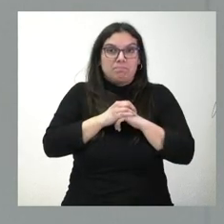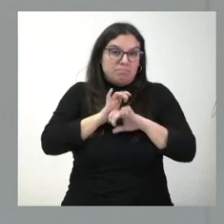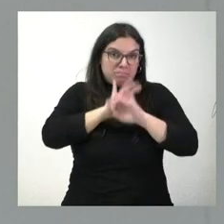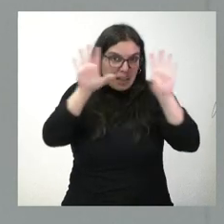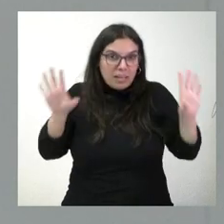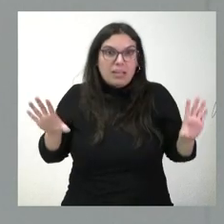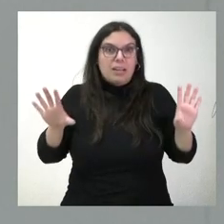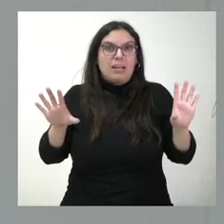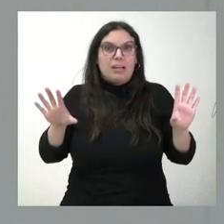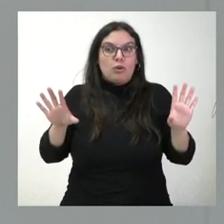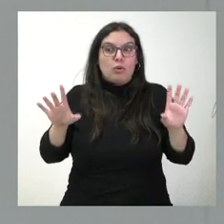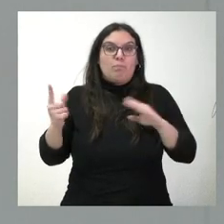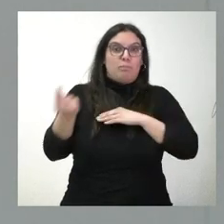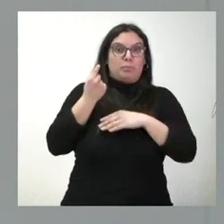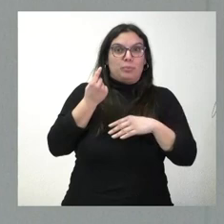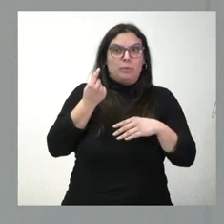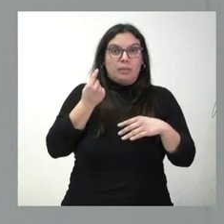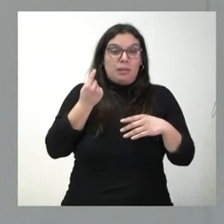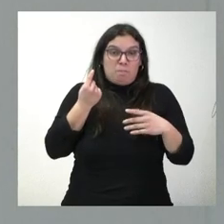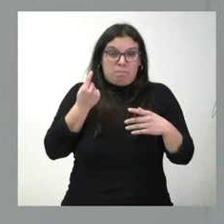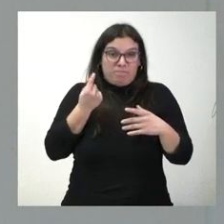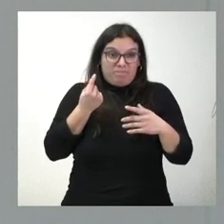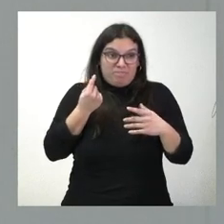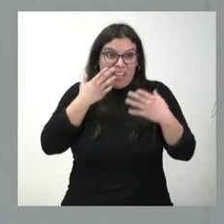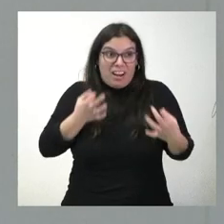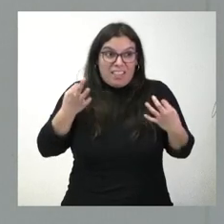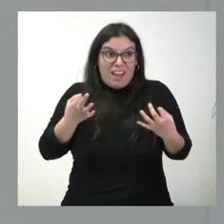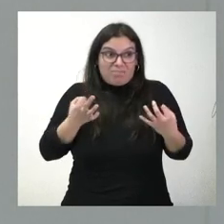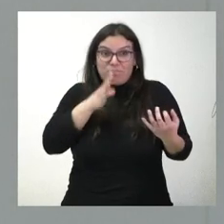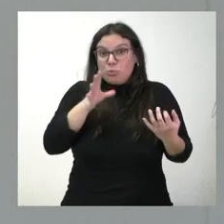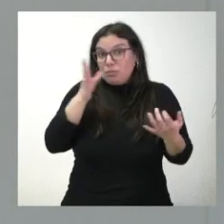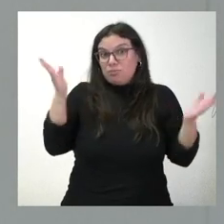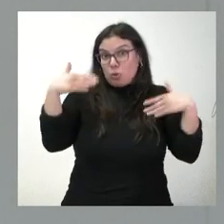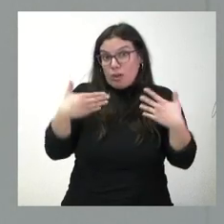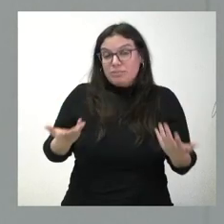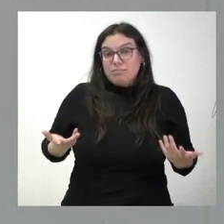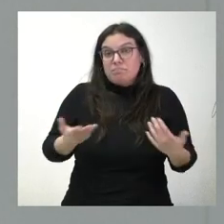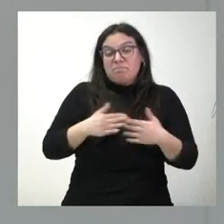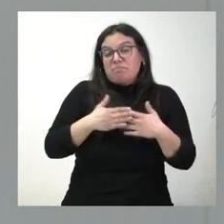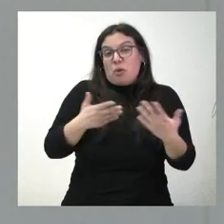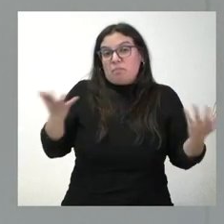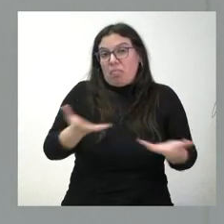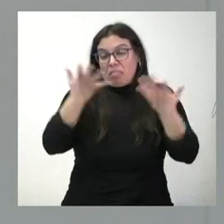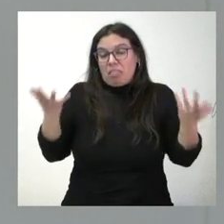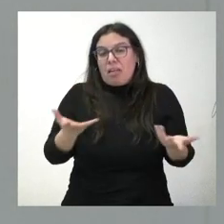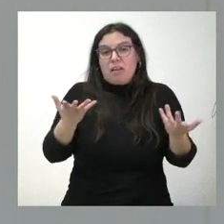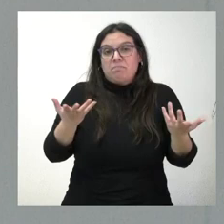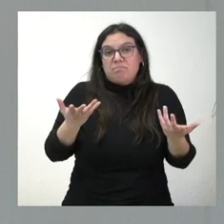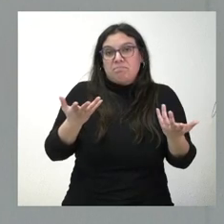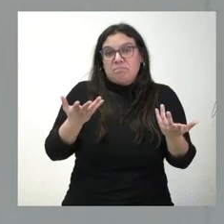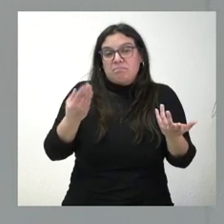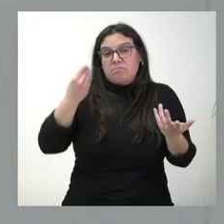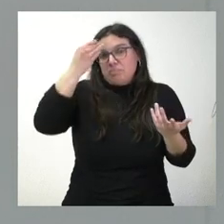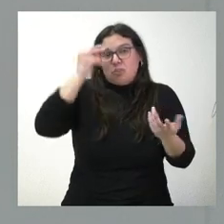esa crítica tiene poca base y como tal la entiendo y como tal la doy por